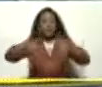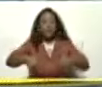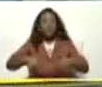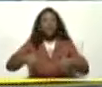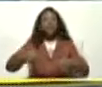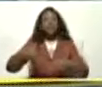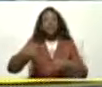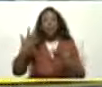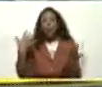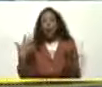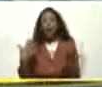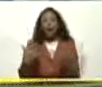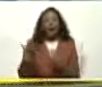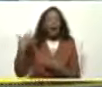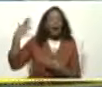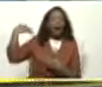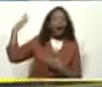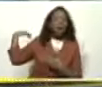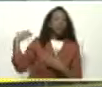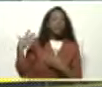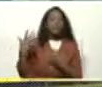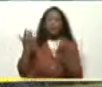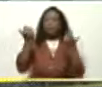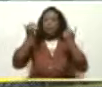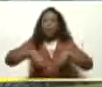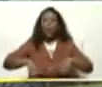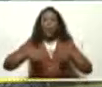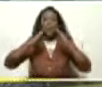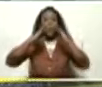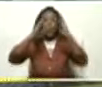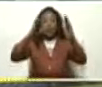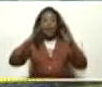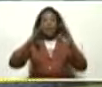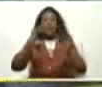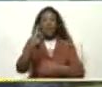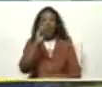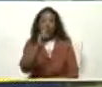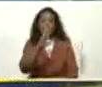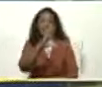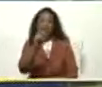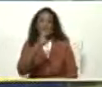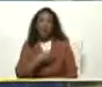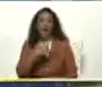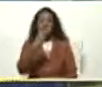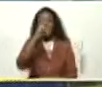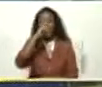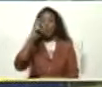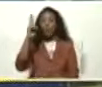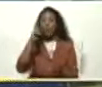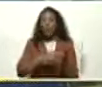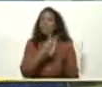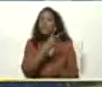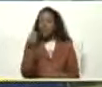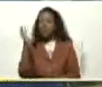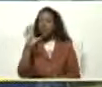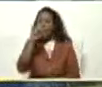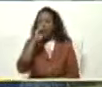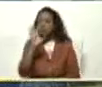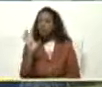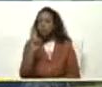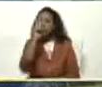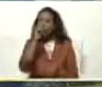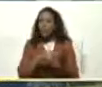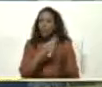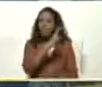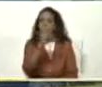Con aquella caída Del pasillo número 5 Hace 2020 Fue eso 2020